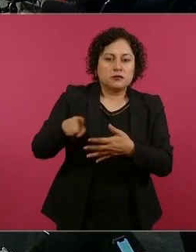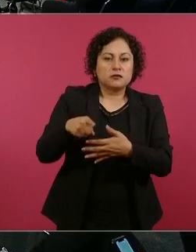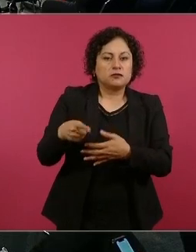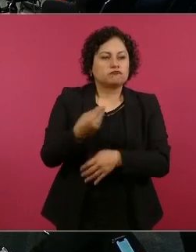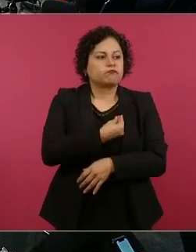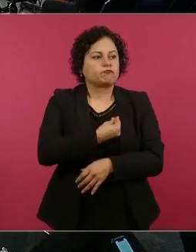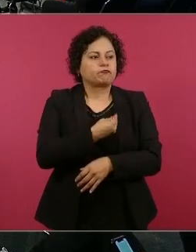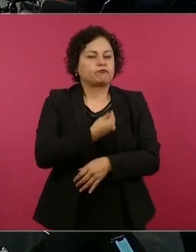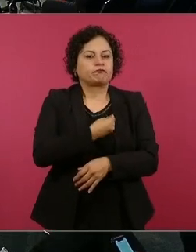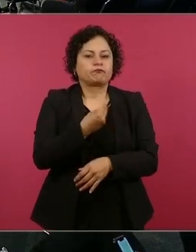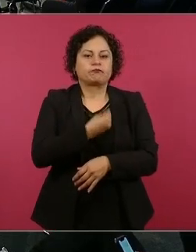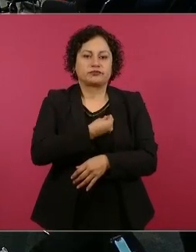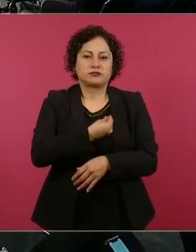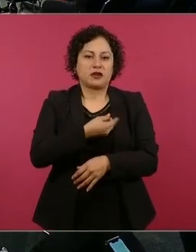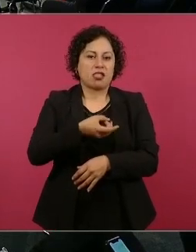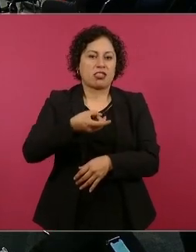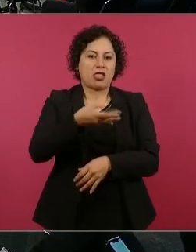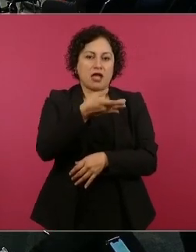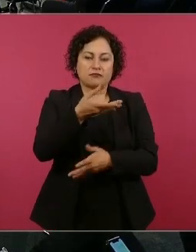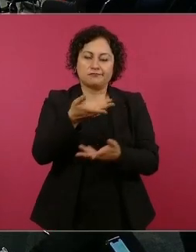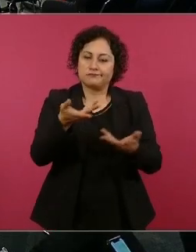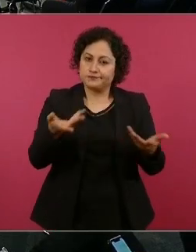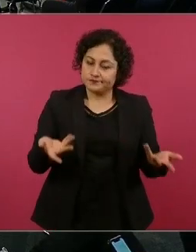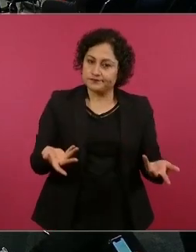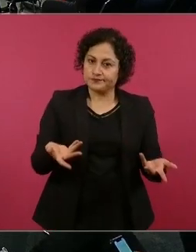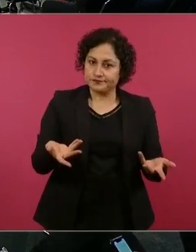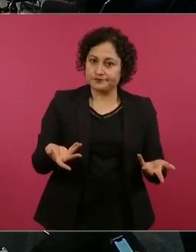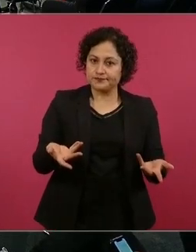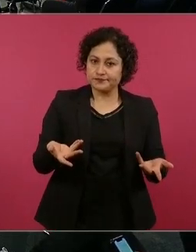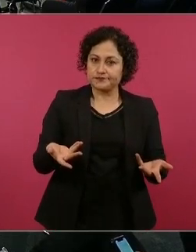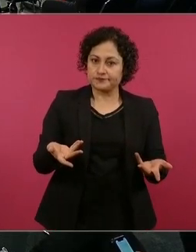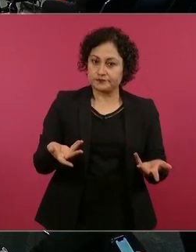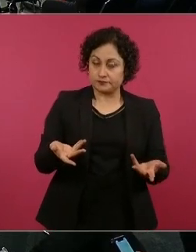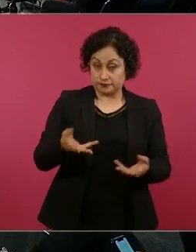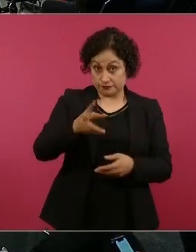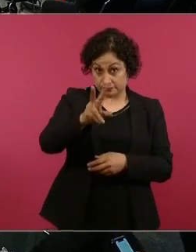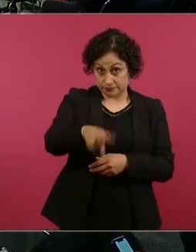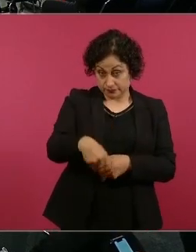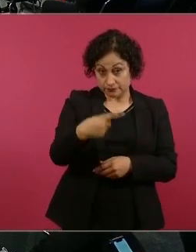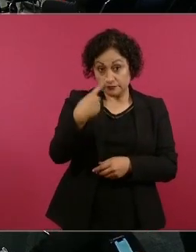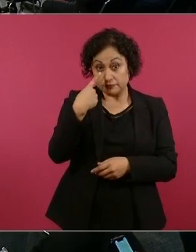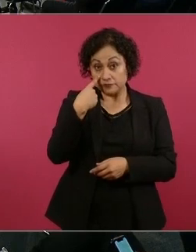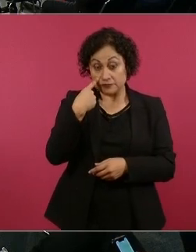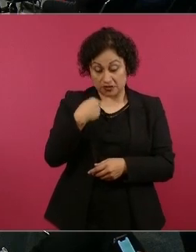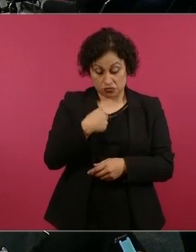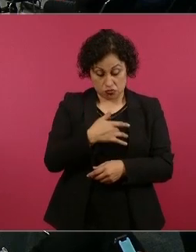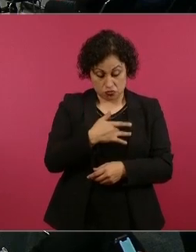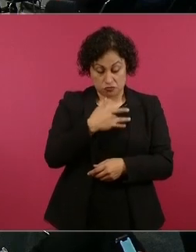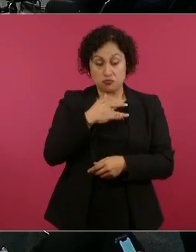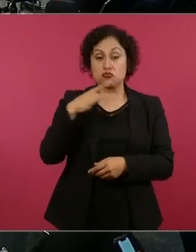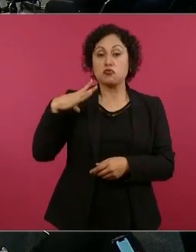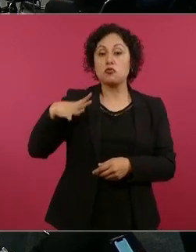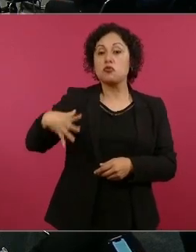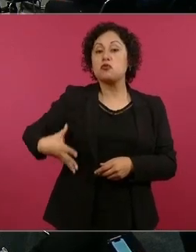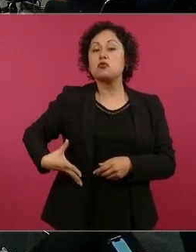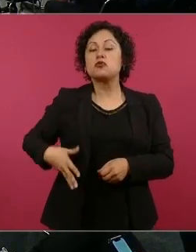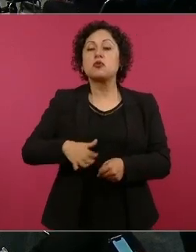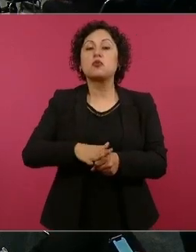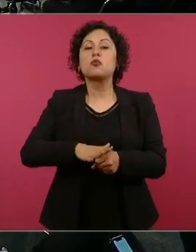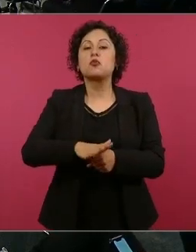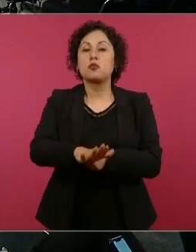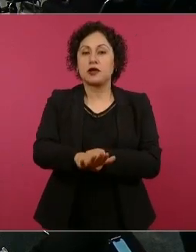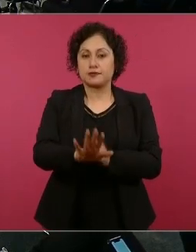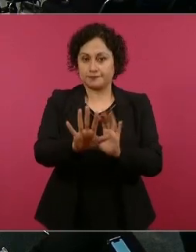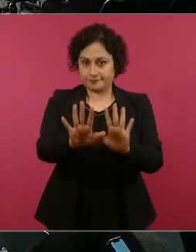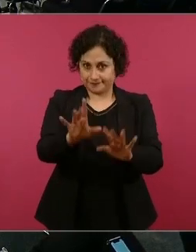¿Saben qué me da orgullo? Por ejemplo, que vamos a